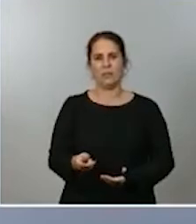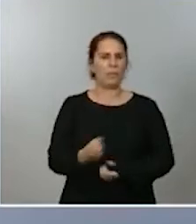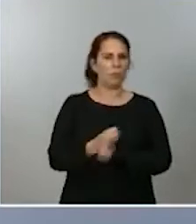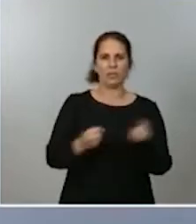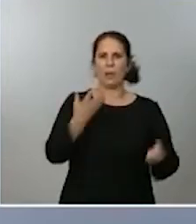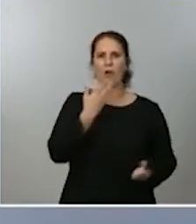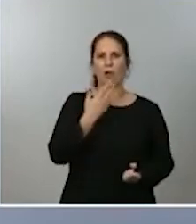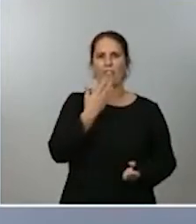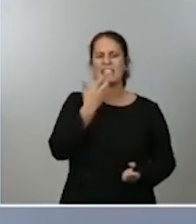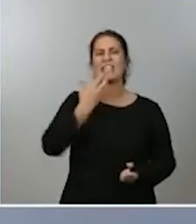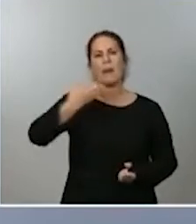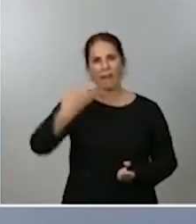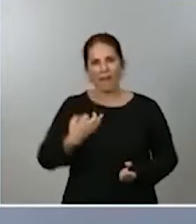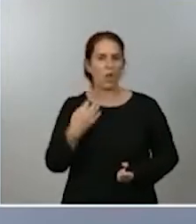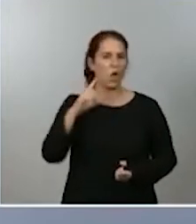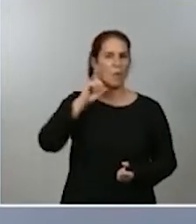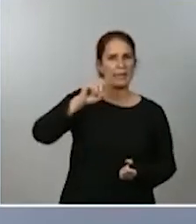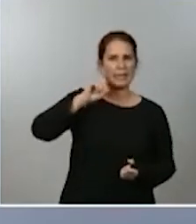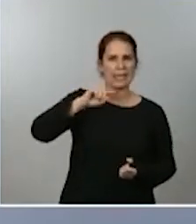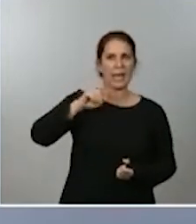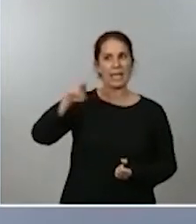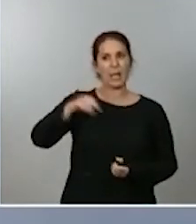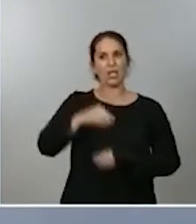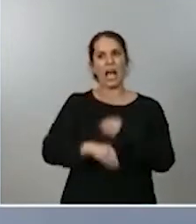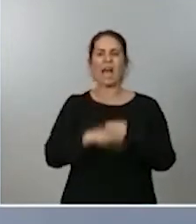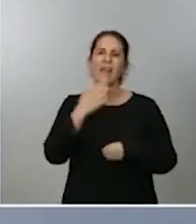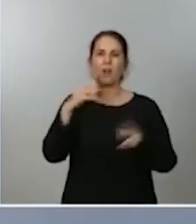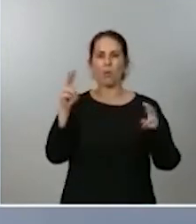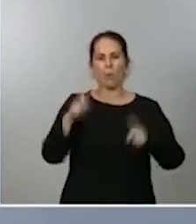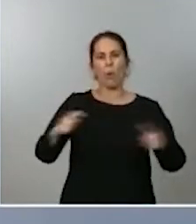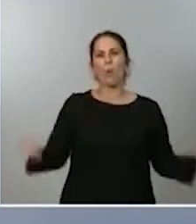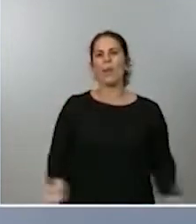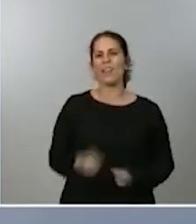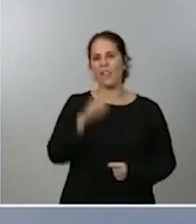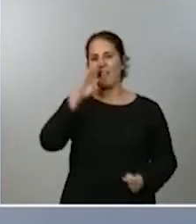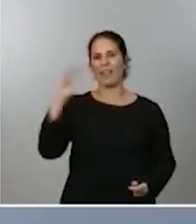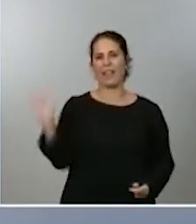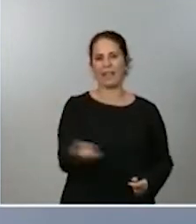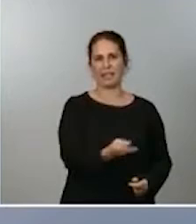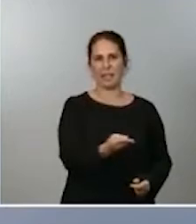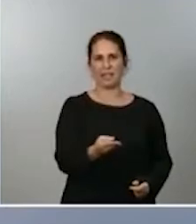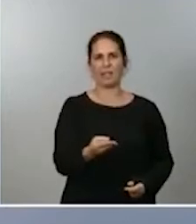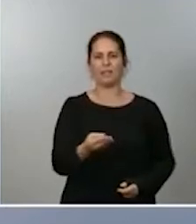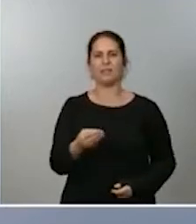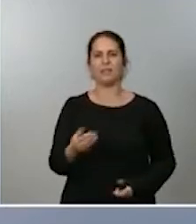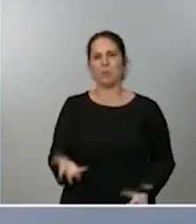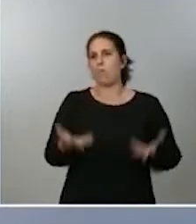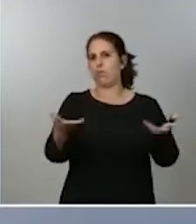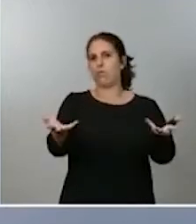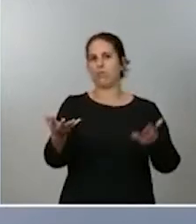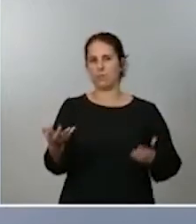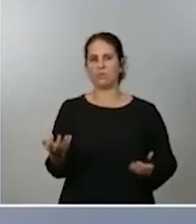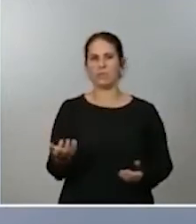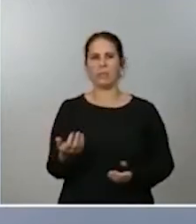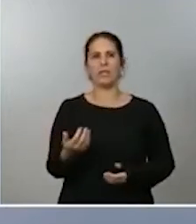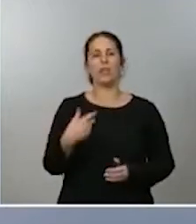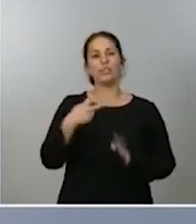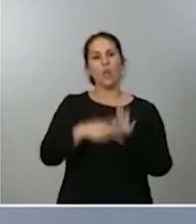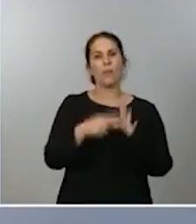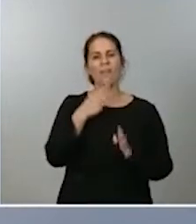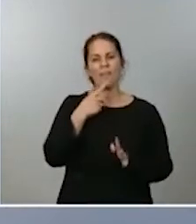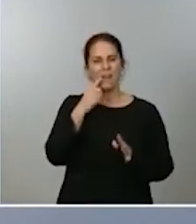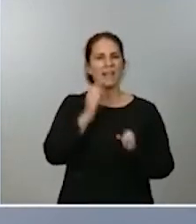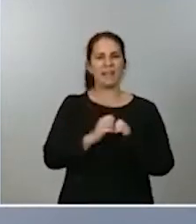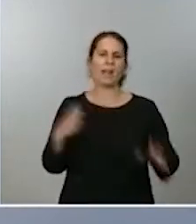son mentira y están ejerciendo una especie de publicidad indirecta y lo que establece la norma es que esté clarificado si aquellas